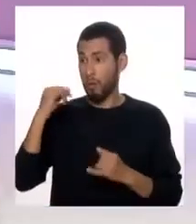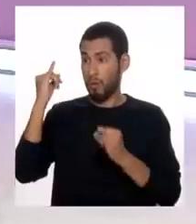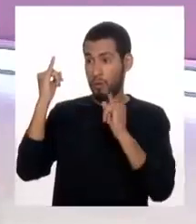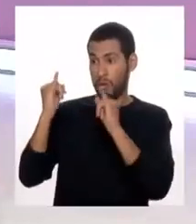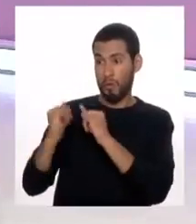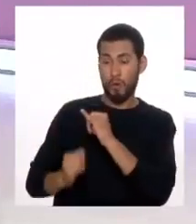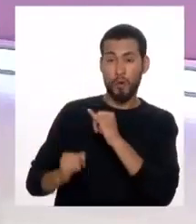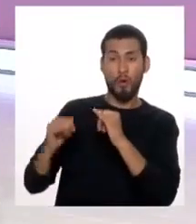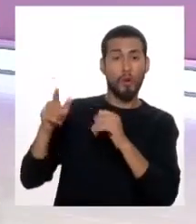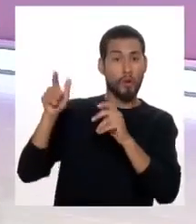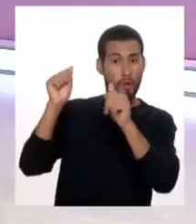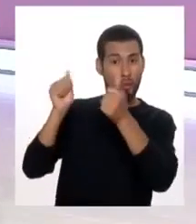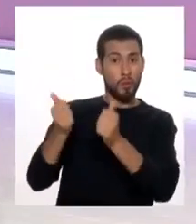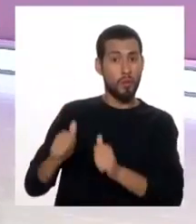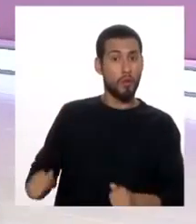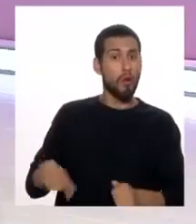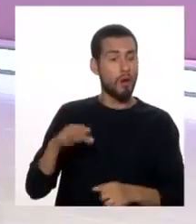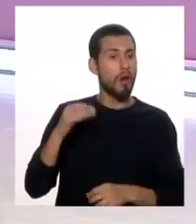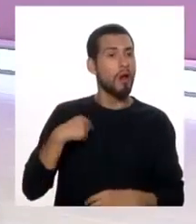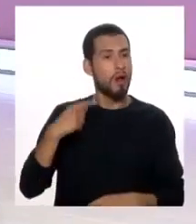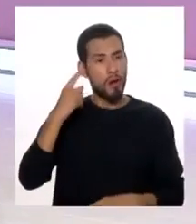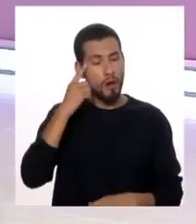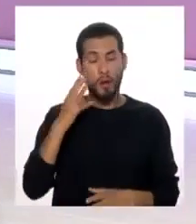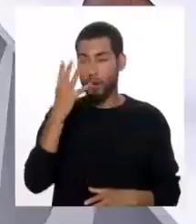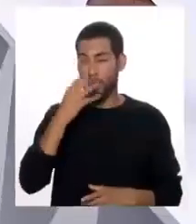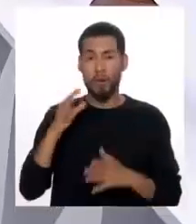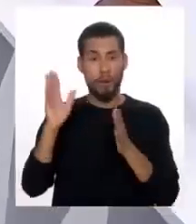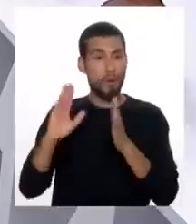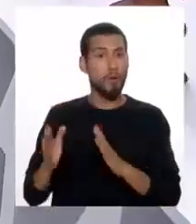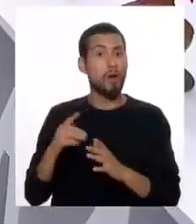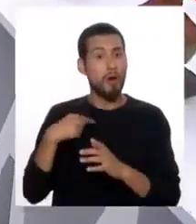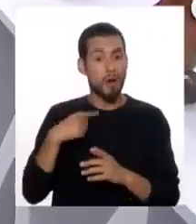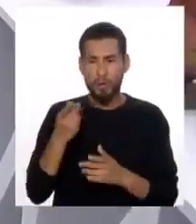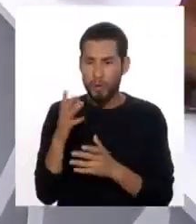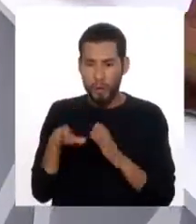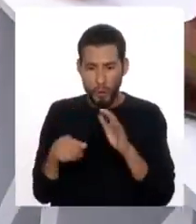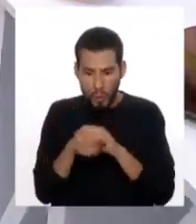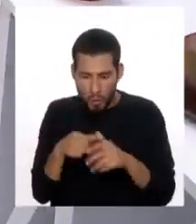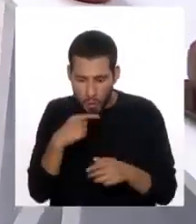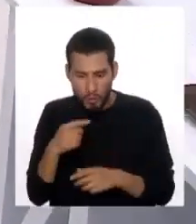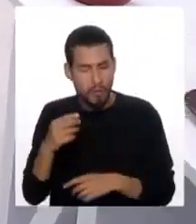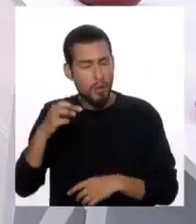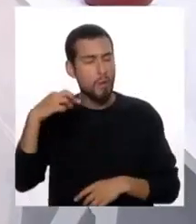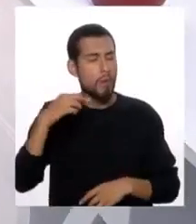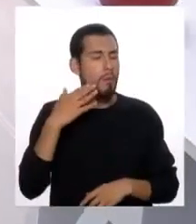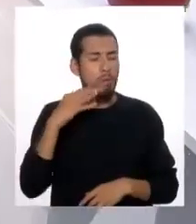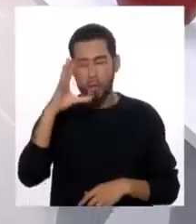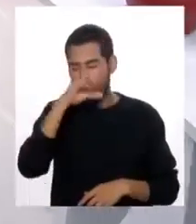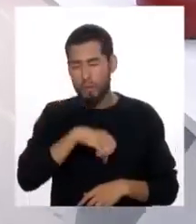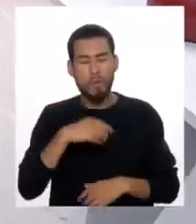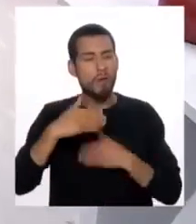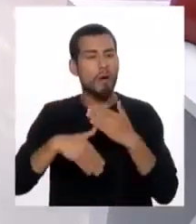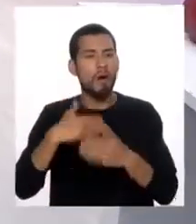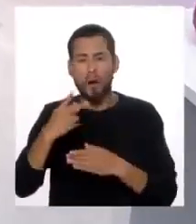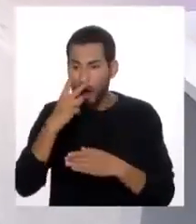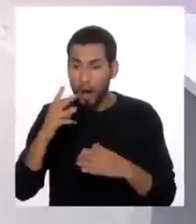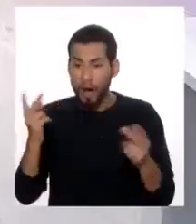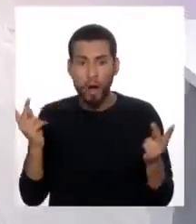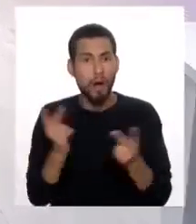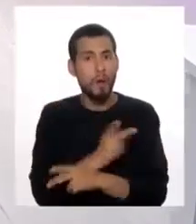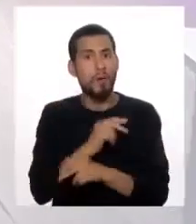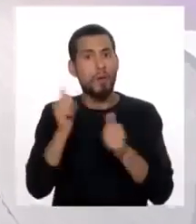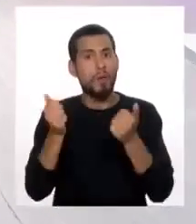Y ahí comienza pues el mito porque todo esto es a escondidas y entonces los padres recién se dan cuenta a veces cuando la cosa ya está